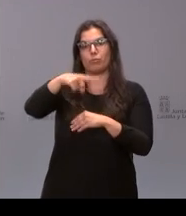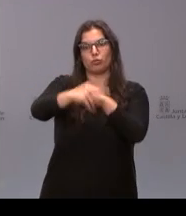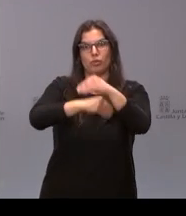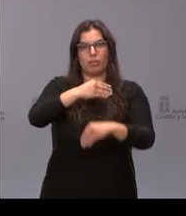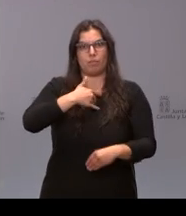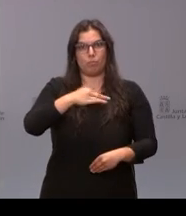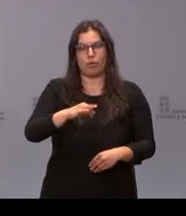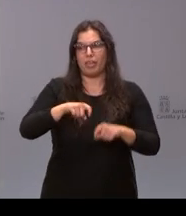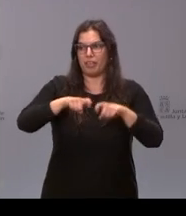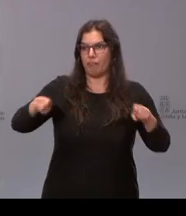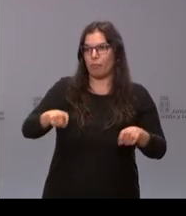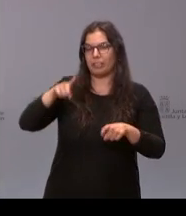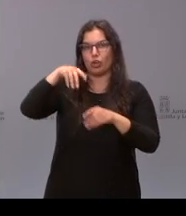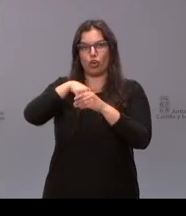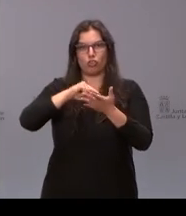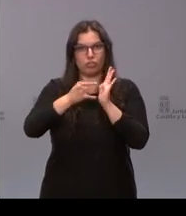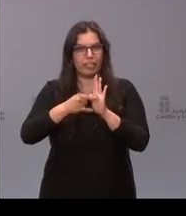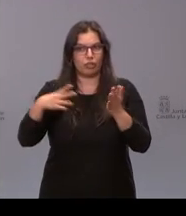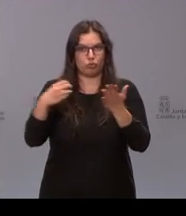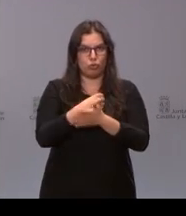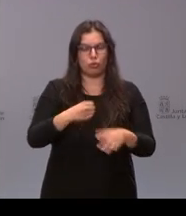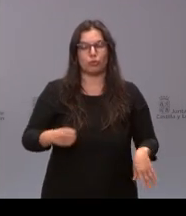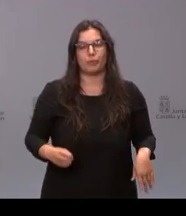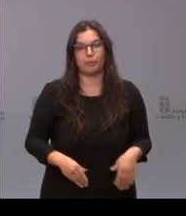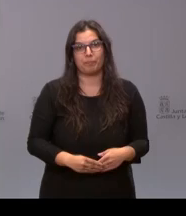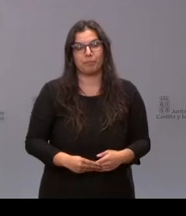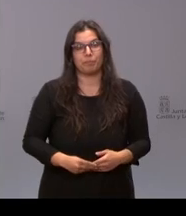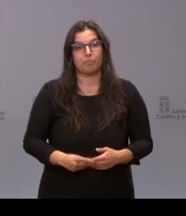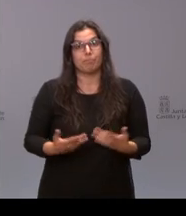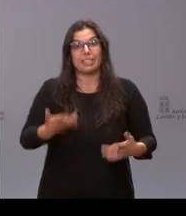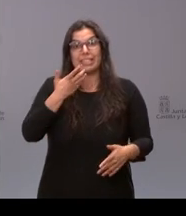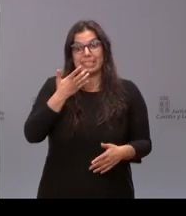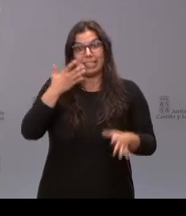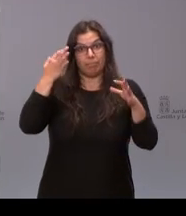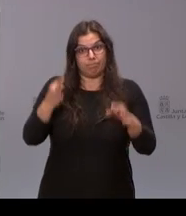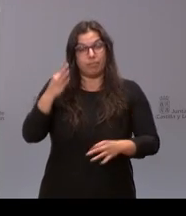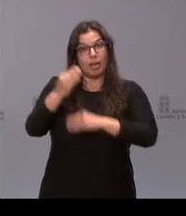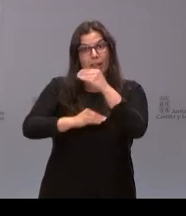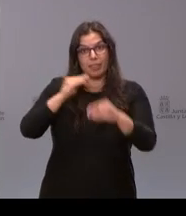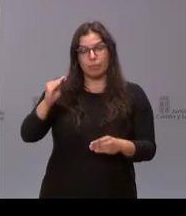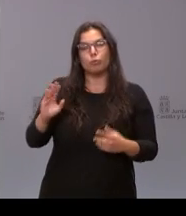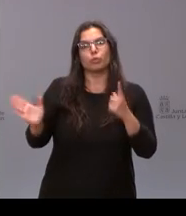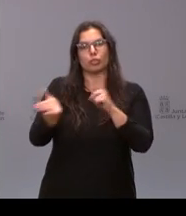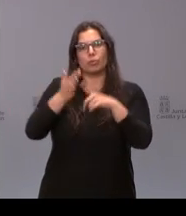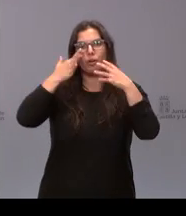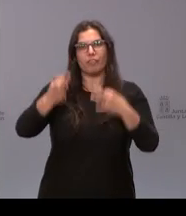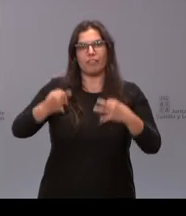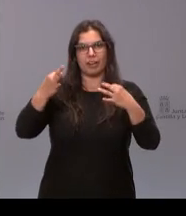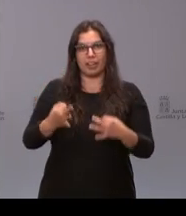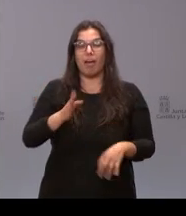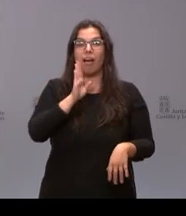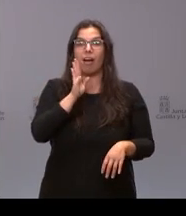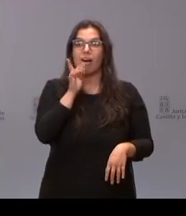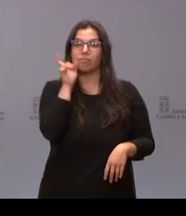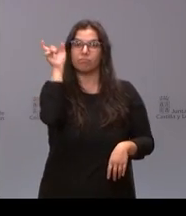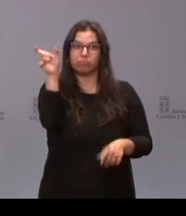informáticos nuestros técnicos de esta manera conseguiremos que se reúnan de verdad estas dos palabras que